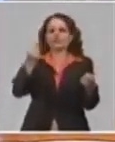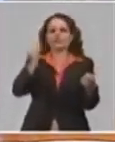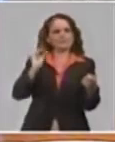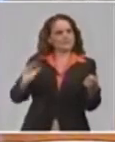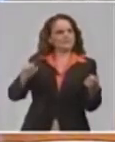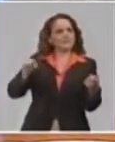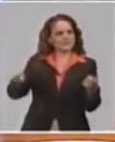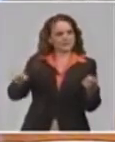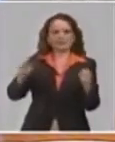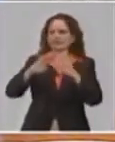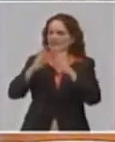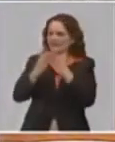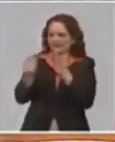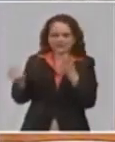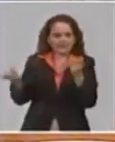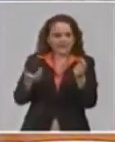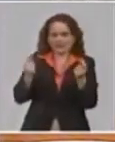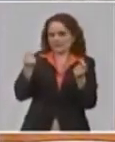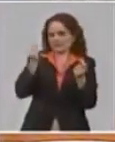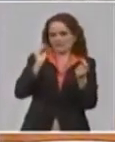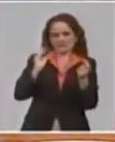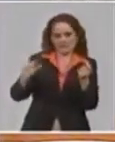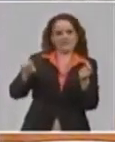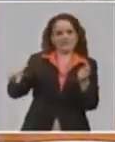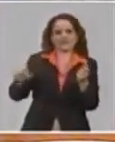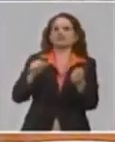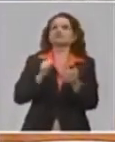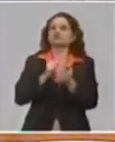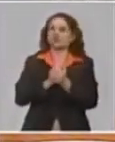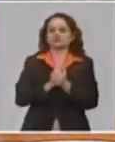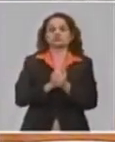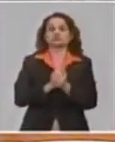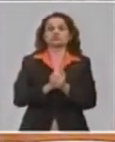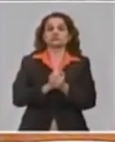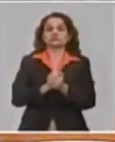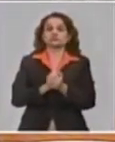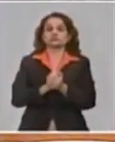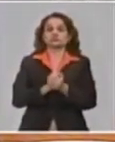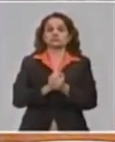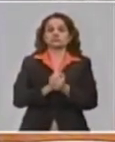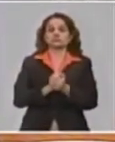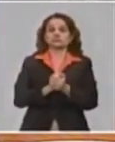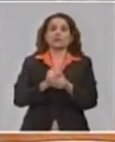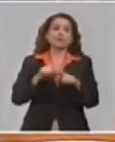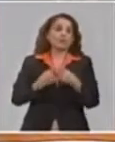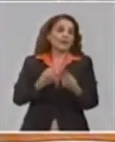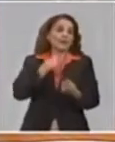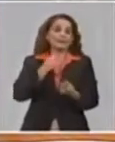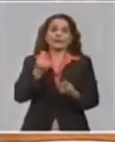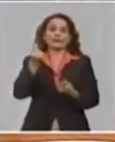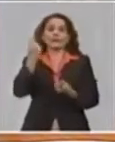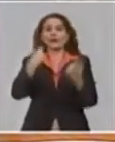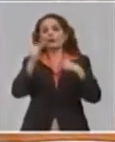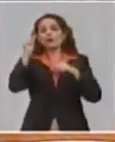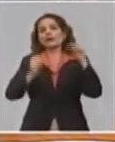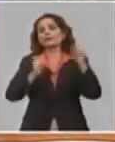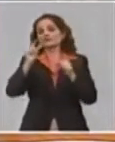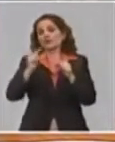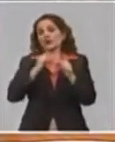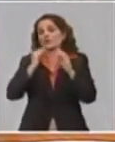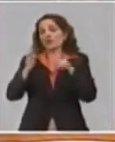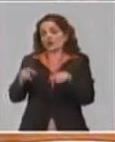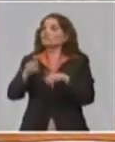una manera inmediata pueda recibir esa pensión, porque son familiares que tienen ese